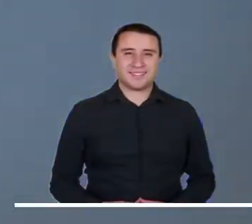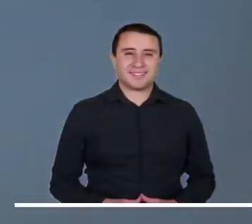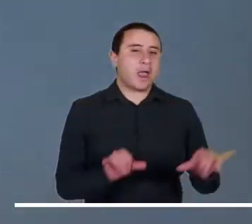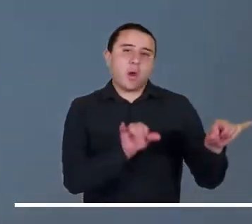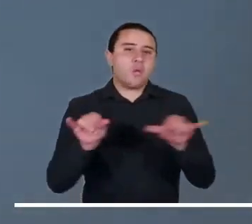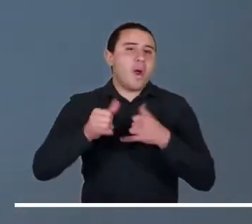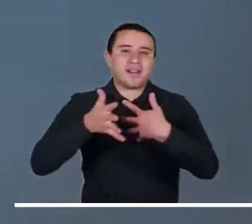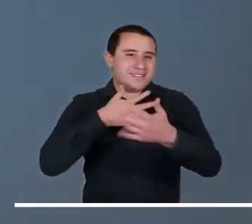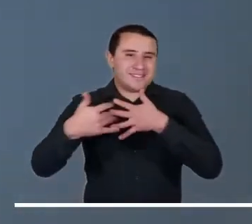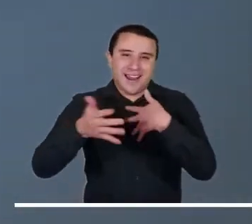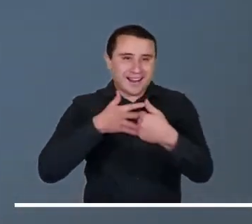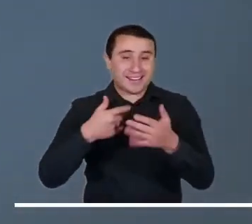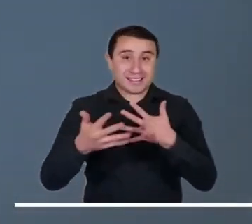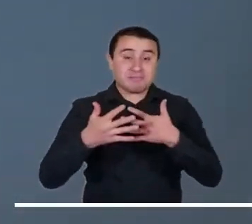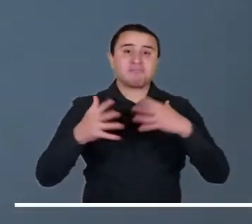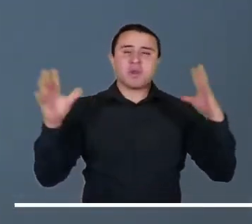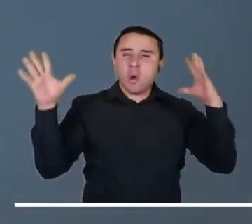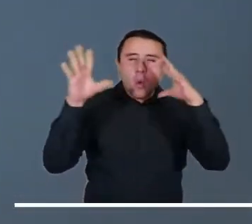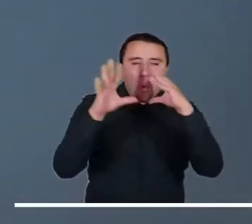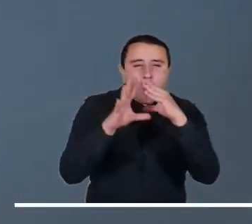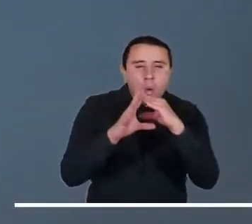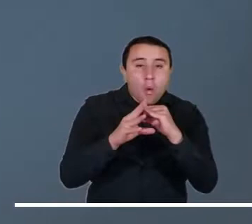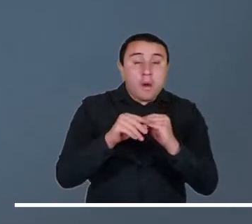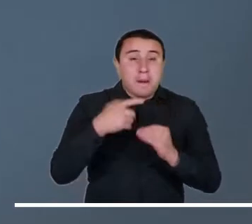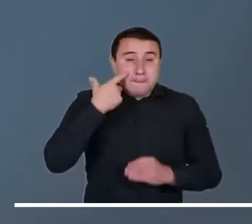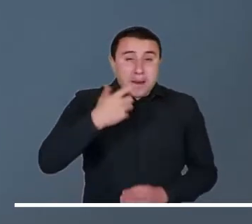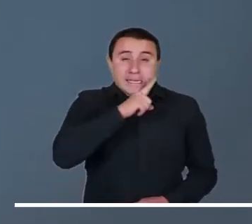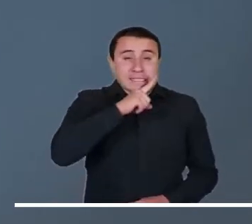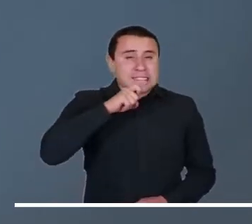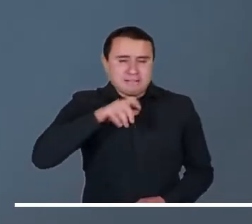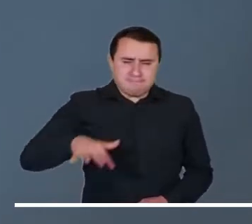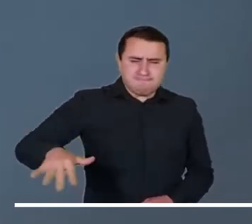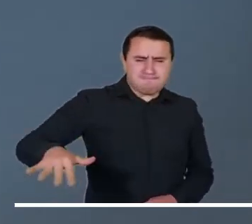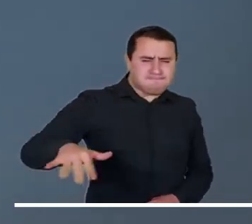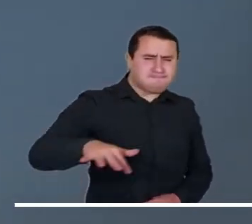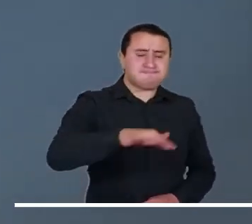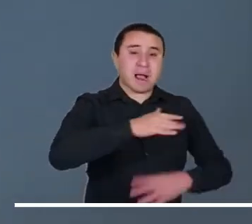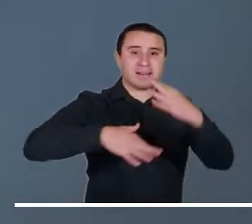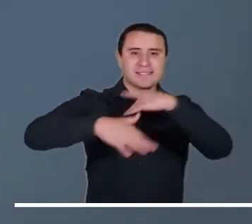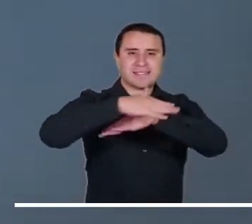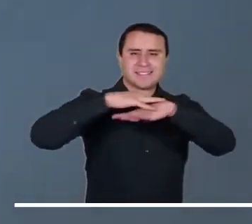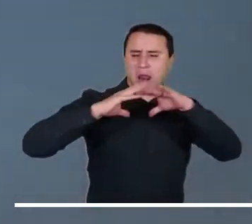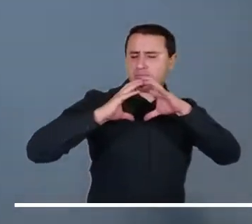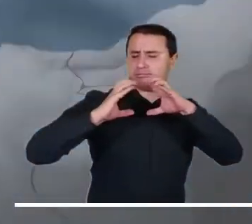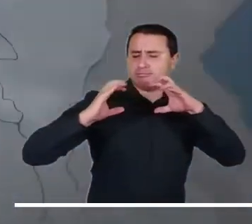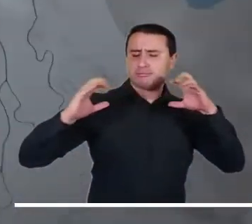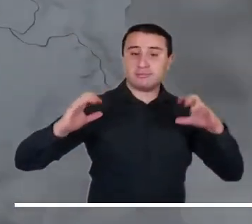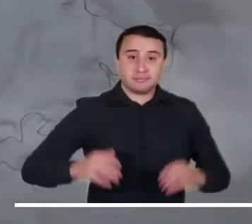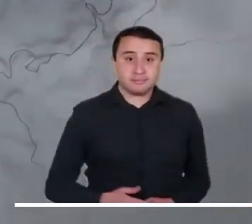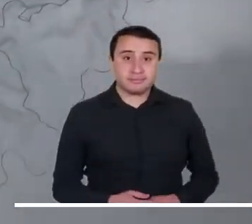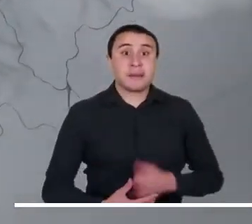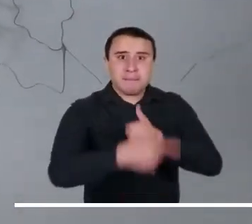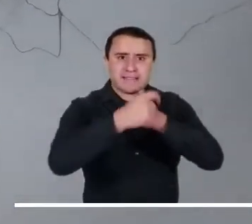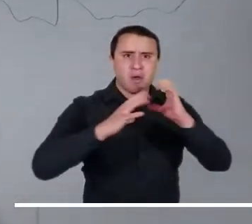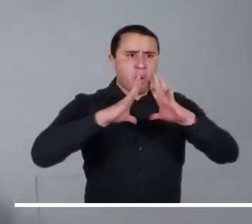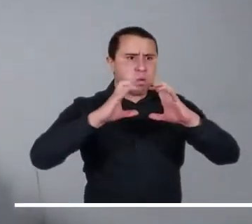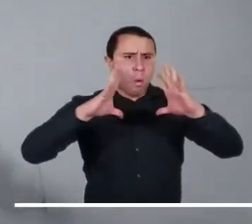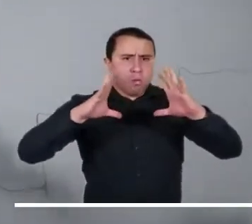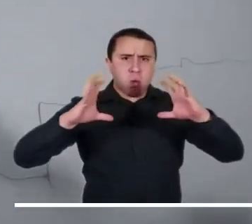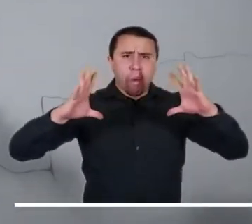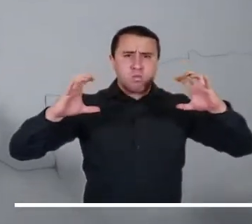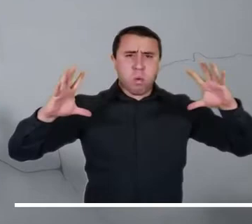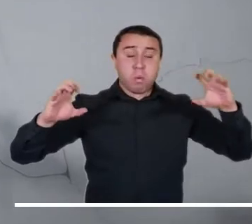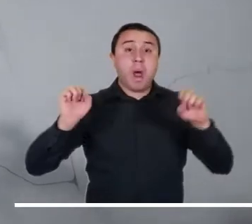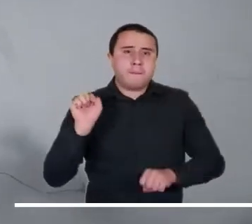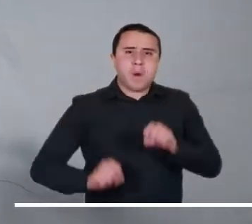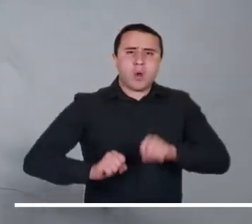De igual manera en San Andrés y Providencia se advierte una noche con predominio de tiempo seco y un cielo con nubosidad parcial. La densa nubosidad prevista en el